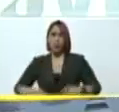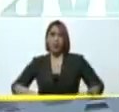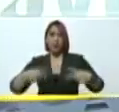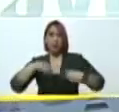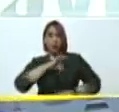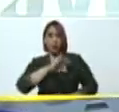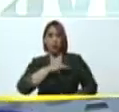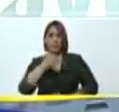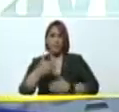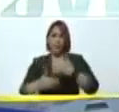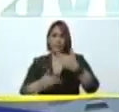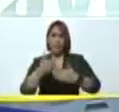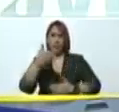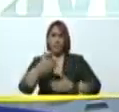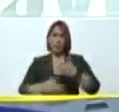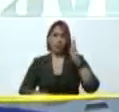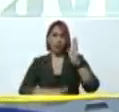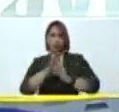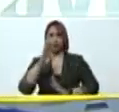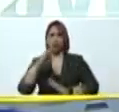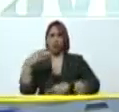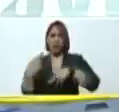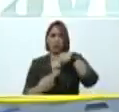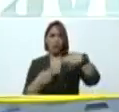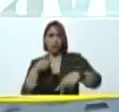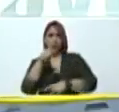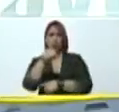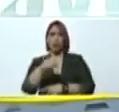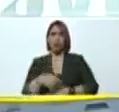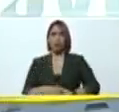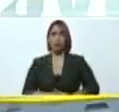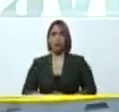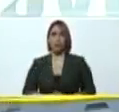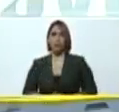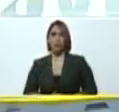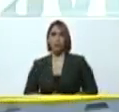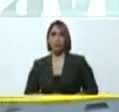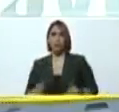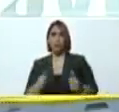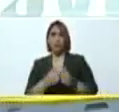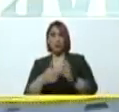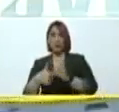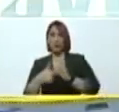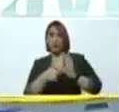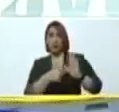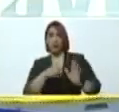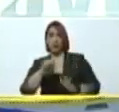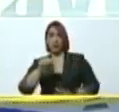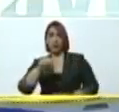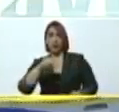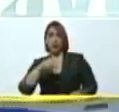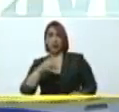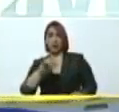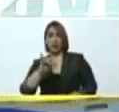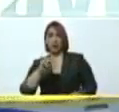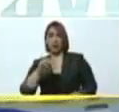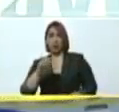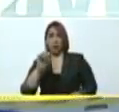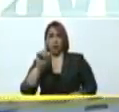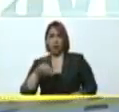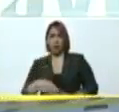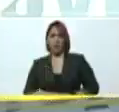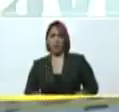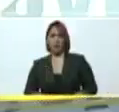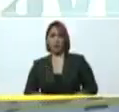progresistas, revolucionarias, con el ejemplo de Sandino, con el ejemplo de Martí